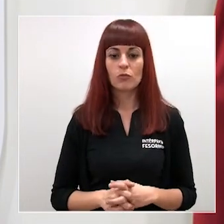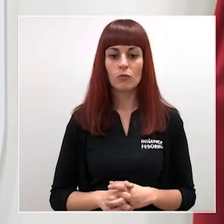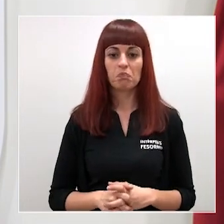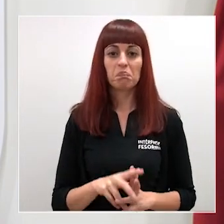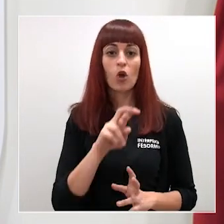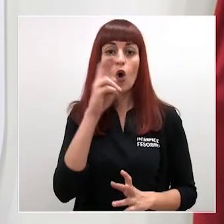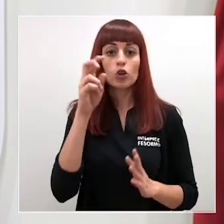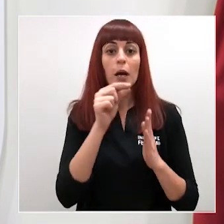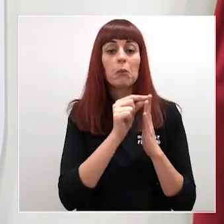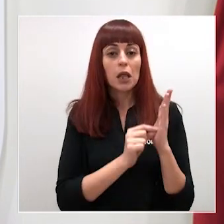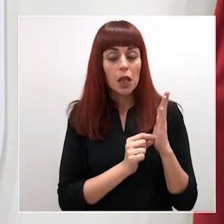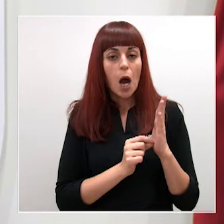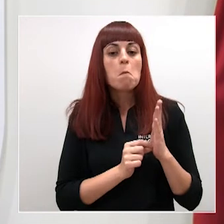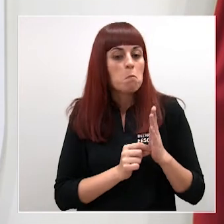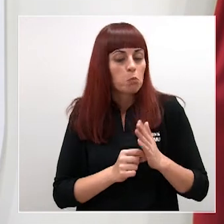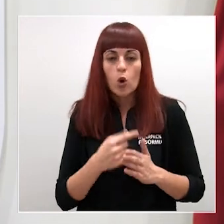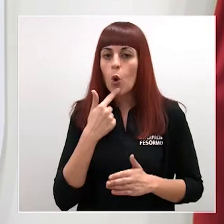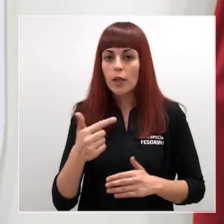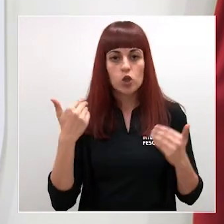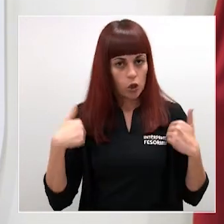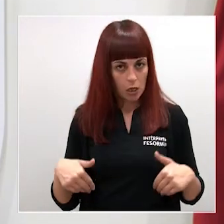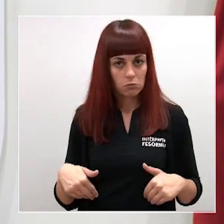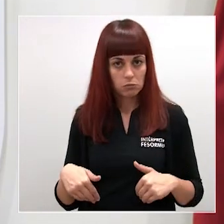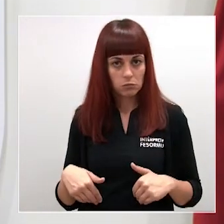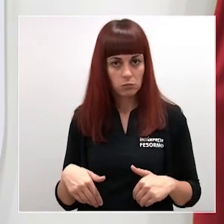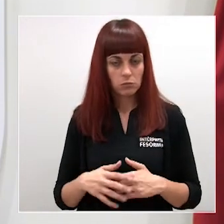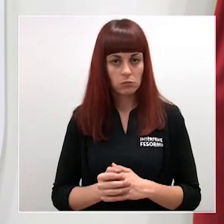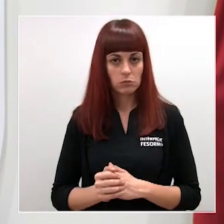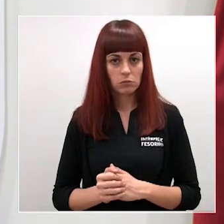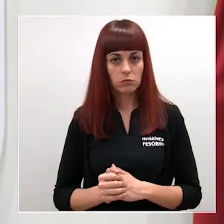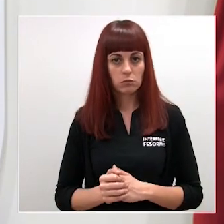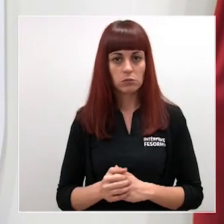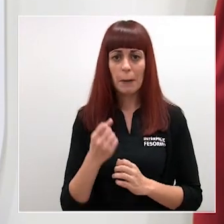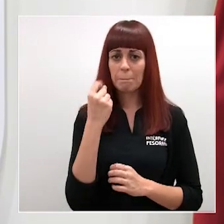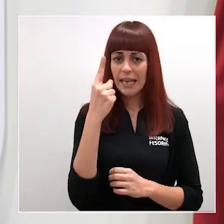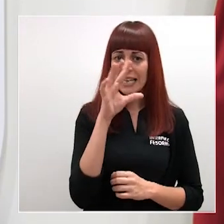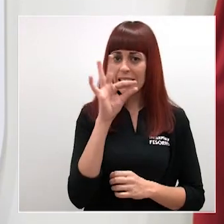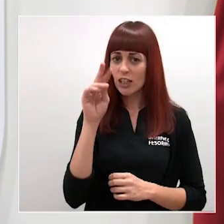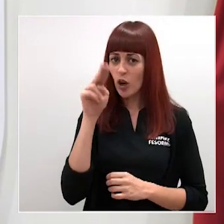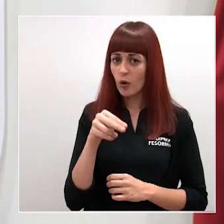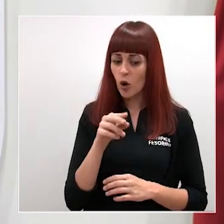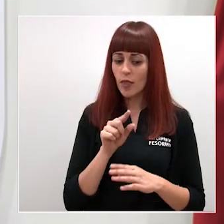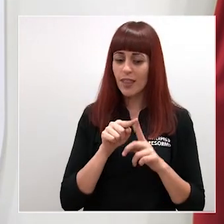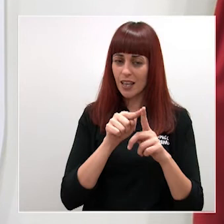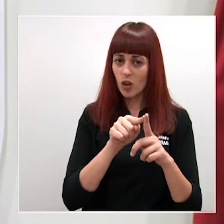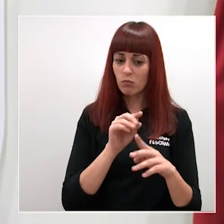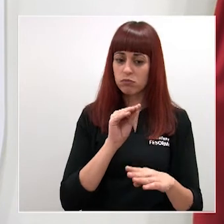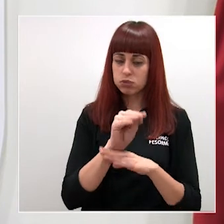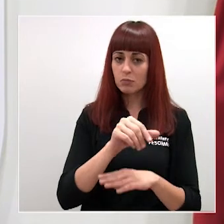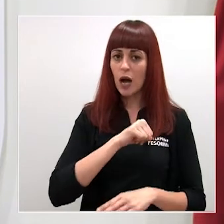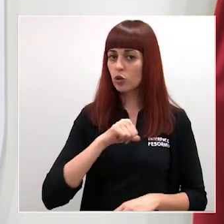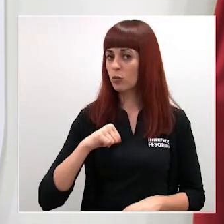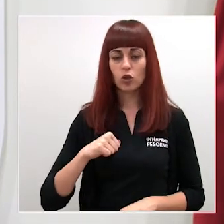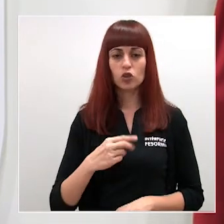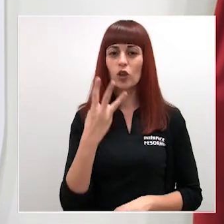otra medida por supuesto ya lo he dicho no solo vamos no se trata de 1500 euros a los autónomos sino de 30 millones de